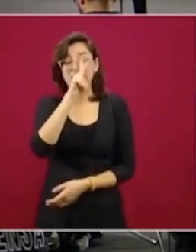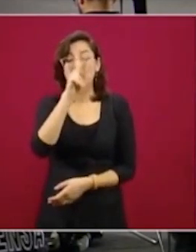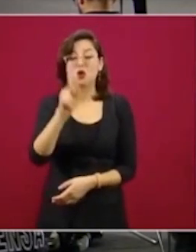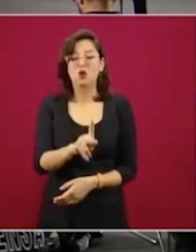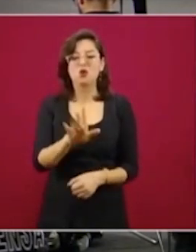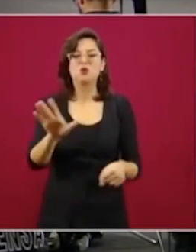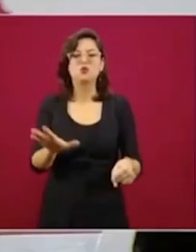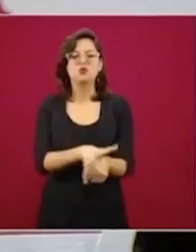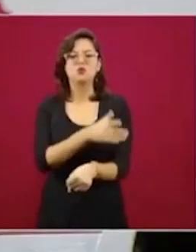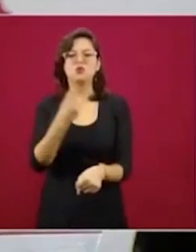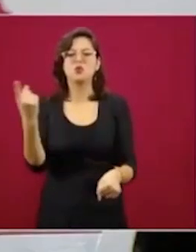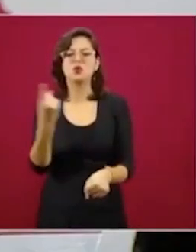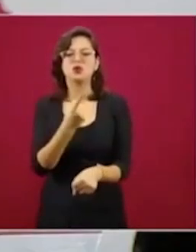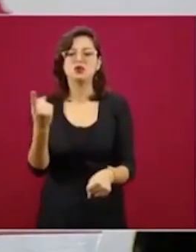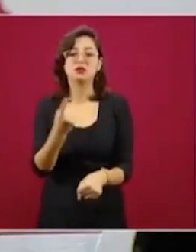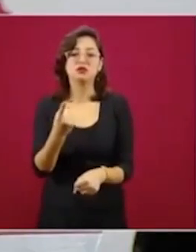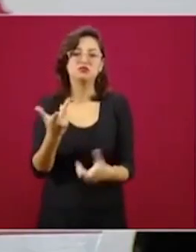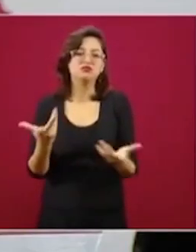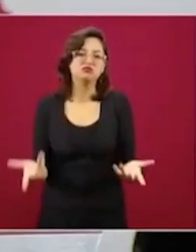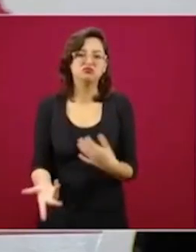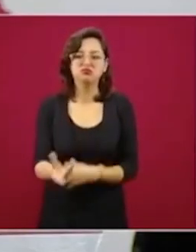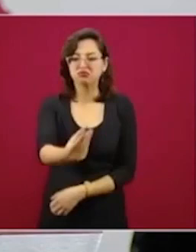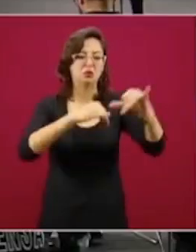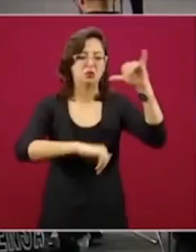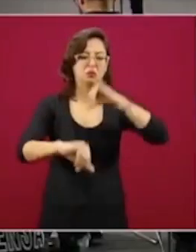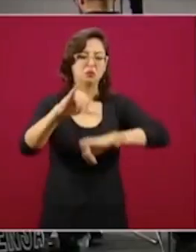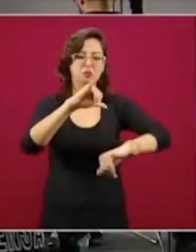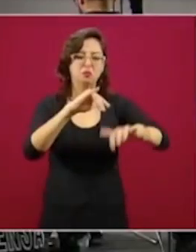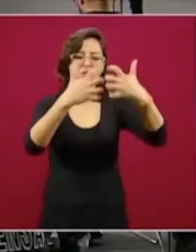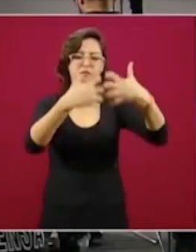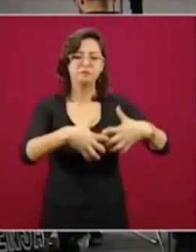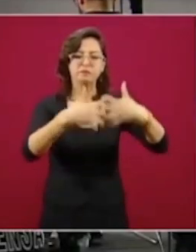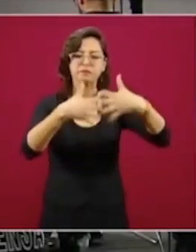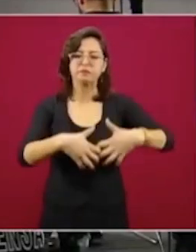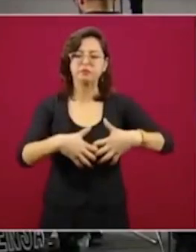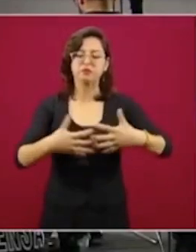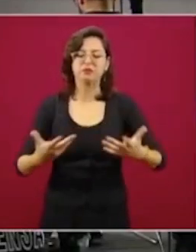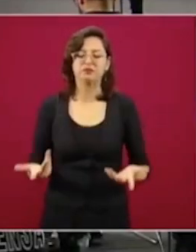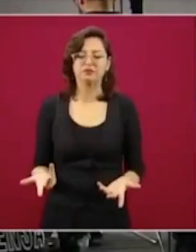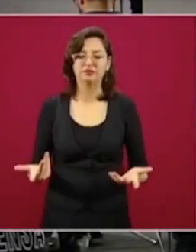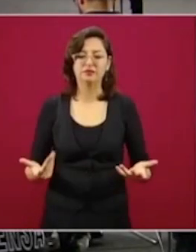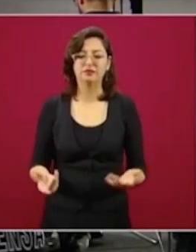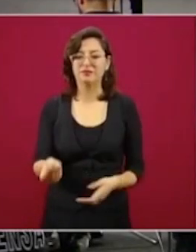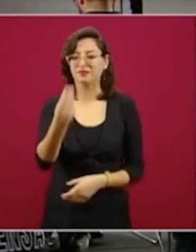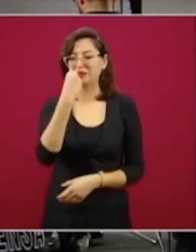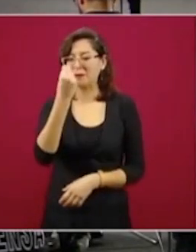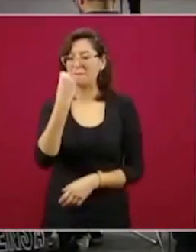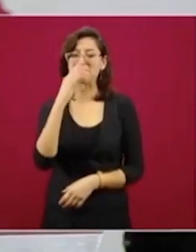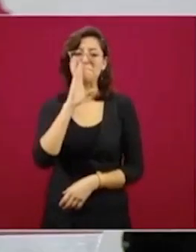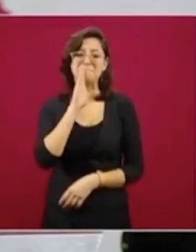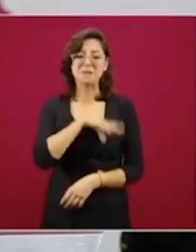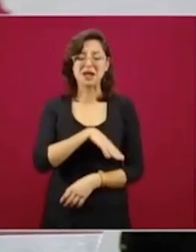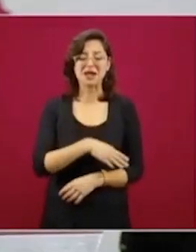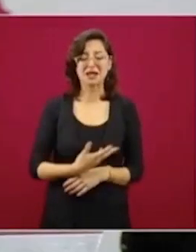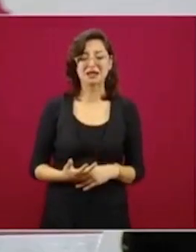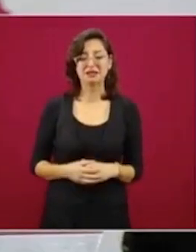consumo de productos industrializados y los malos hábitos alimenticios.